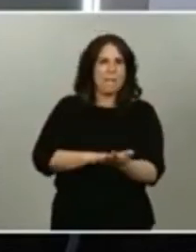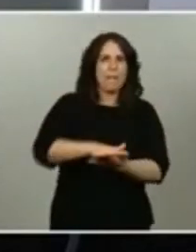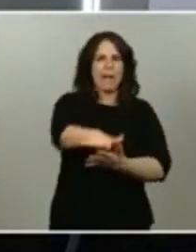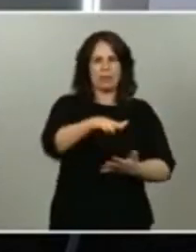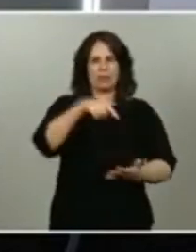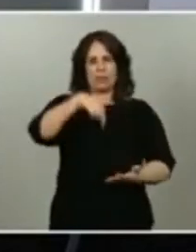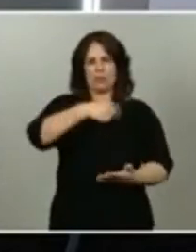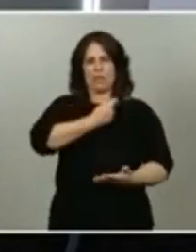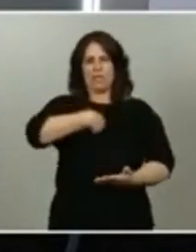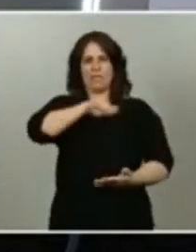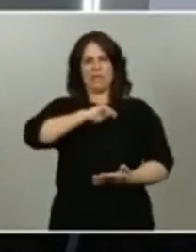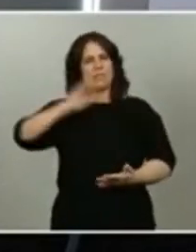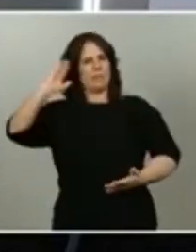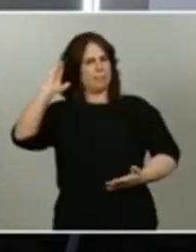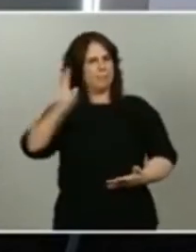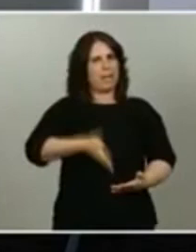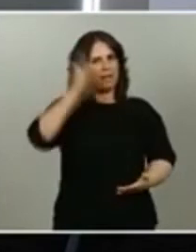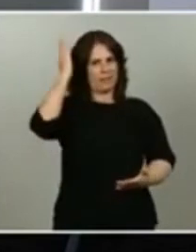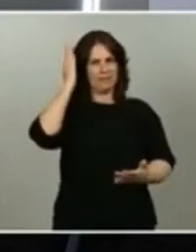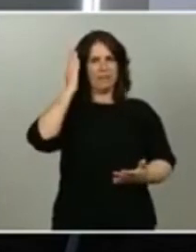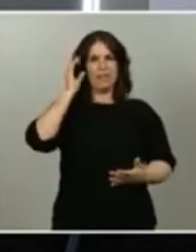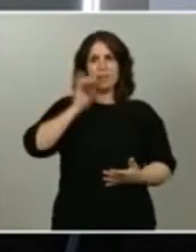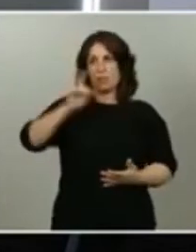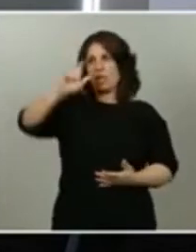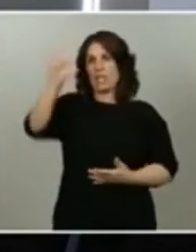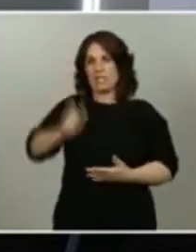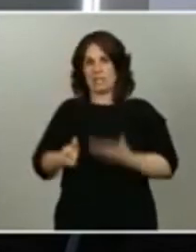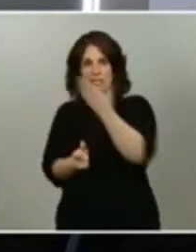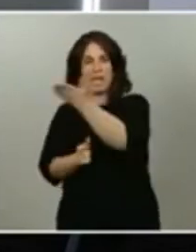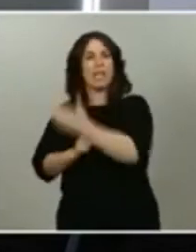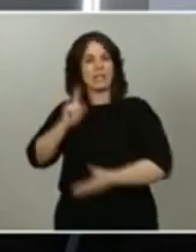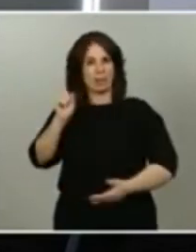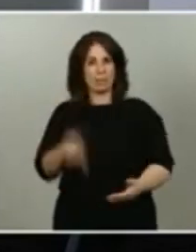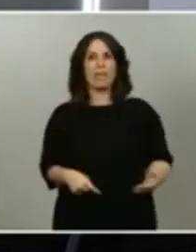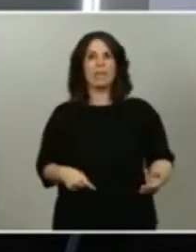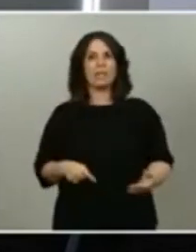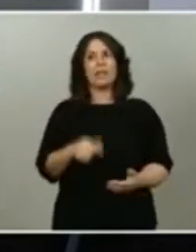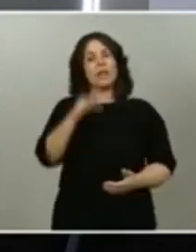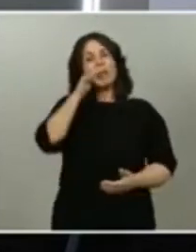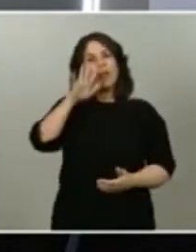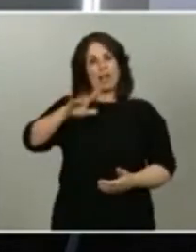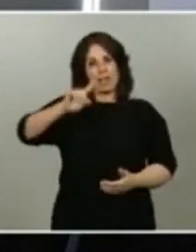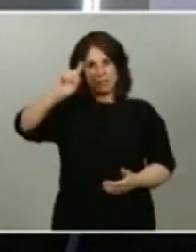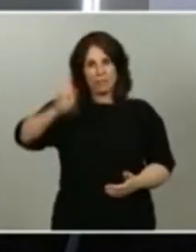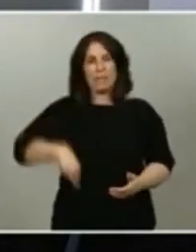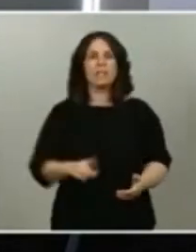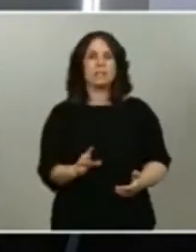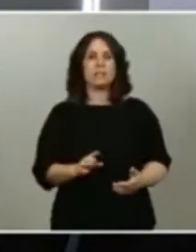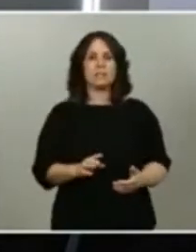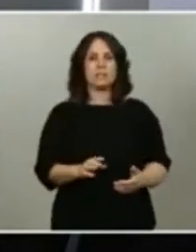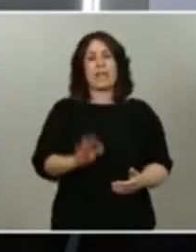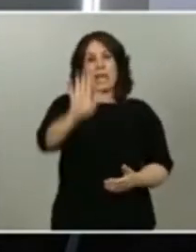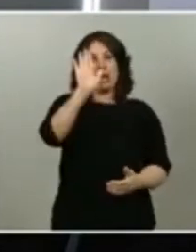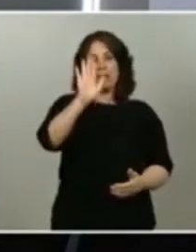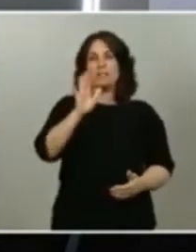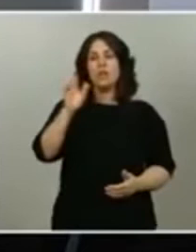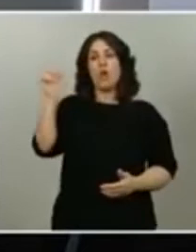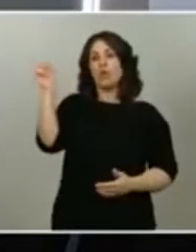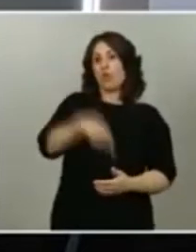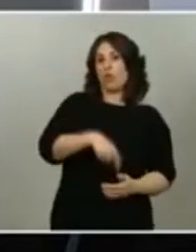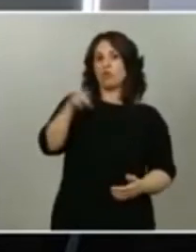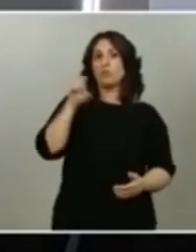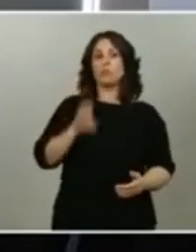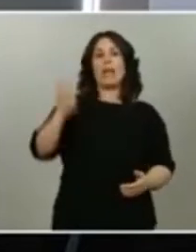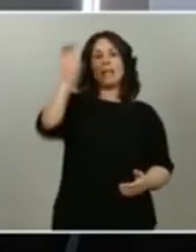igual que ha habido mayor impacto en Italia o igual que ha habido mayor impacto en Francia por cierto todos ellos países que tienen una gran